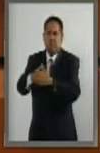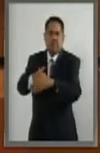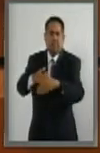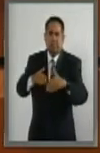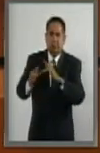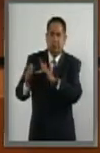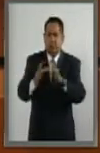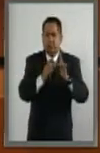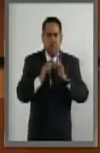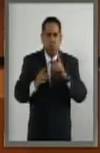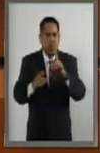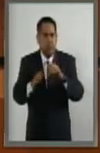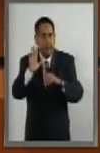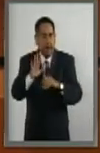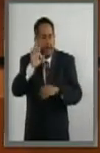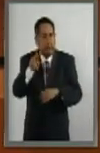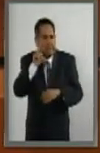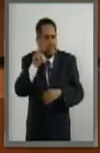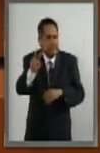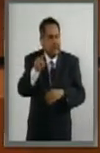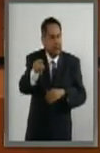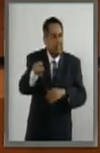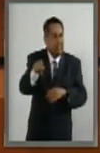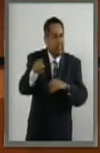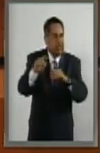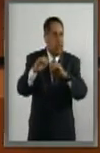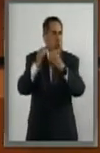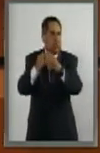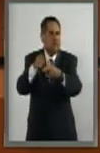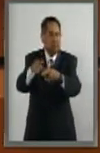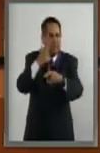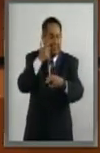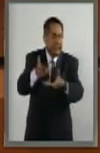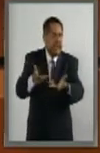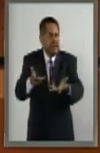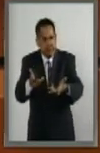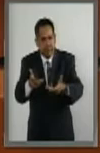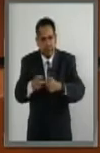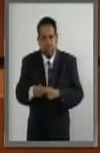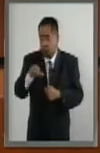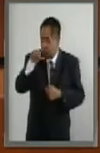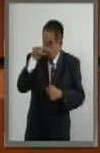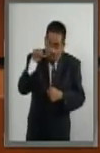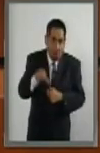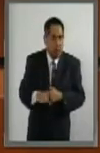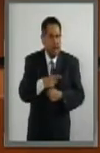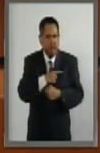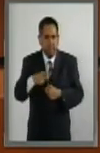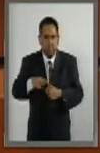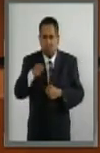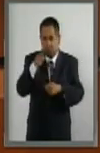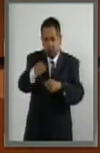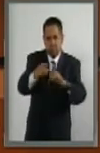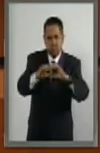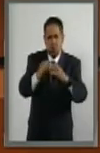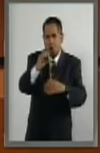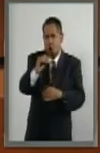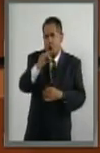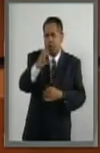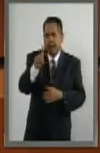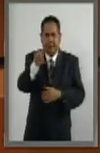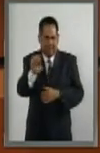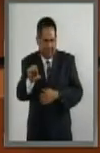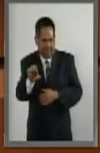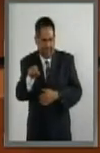el multilateralismo, la cooperación y la apertura en distintos ámbitos. Hoy más que nunca instancias como la OCDE